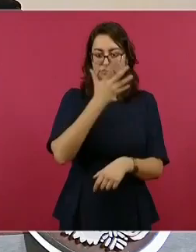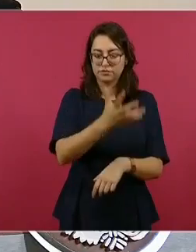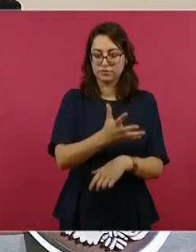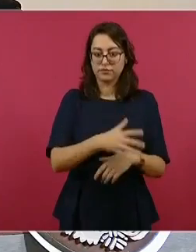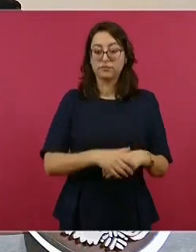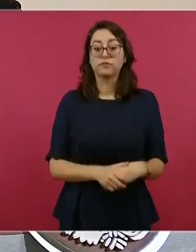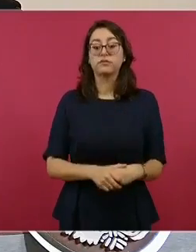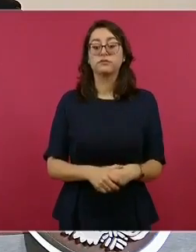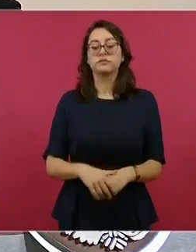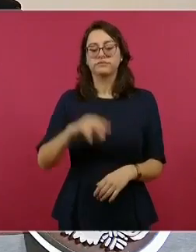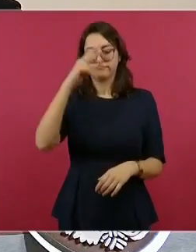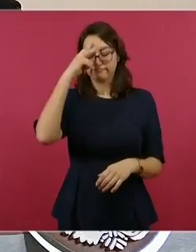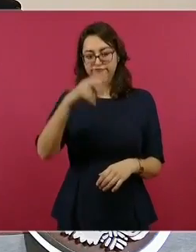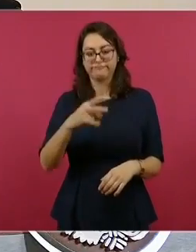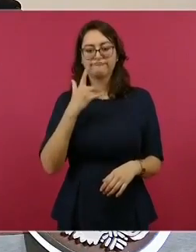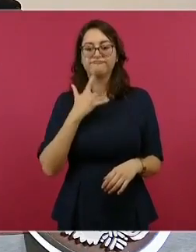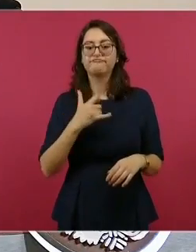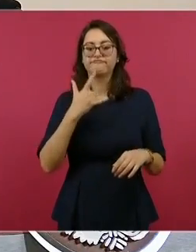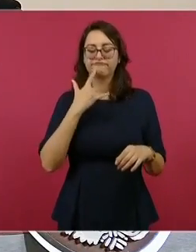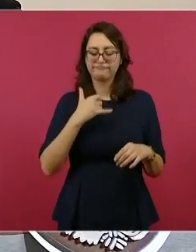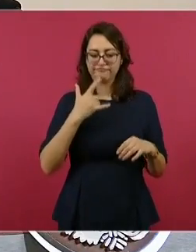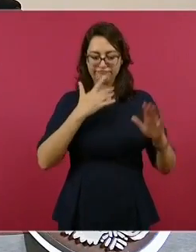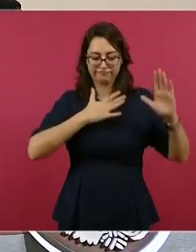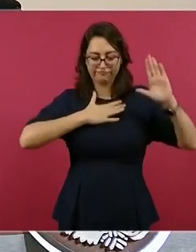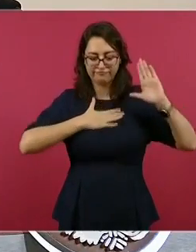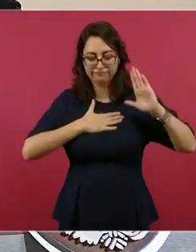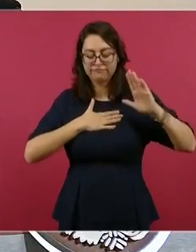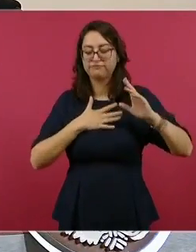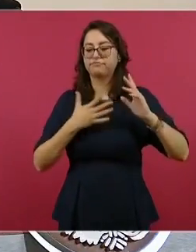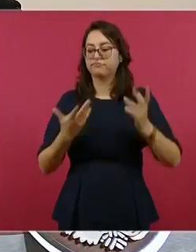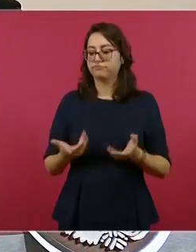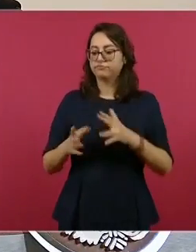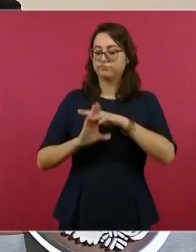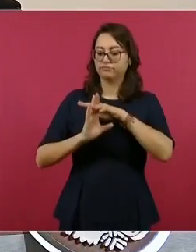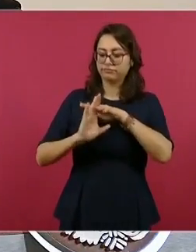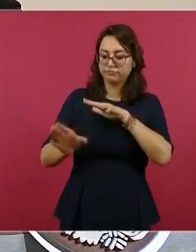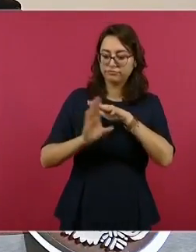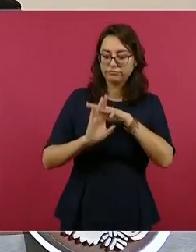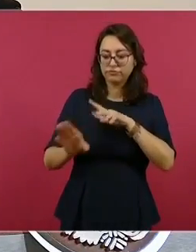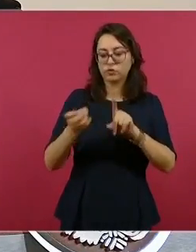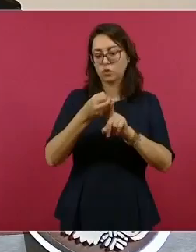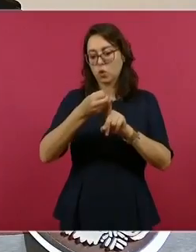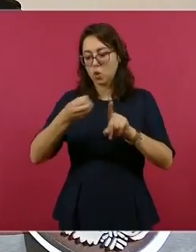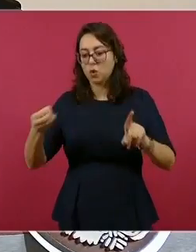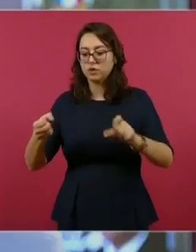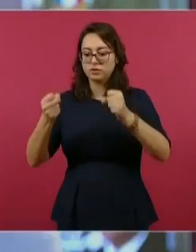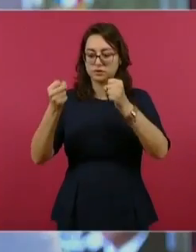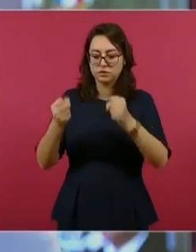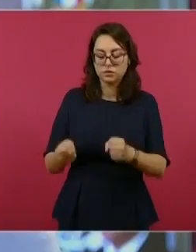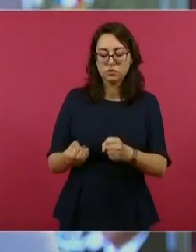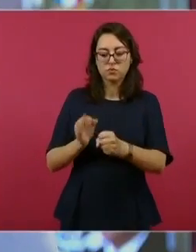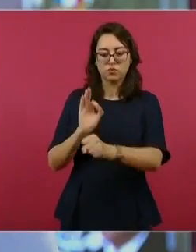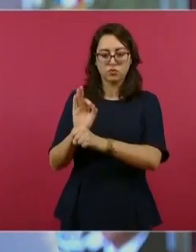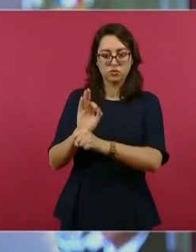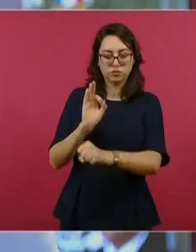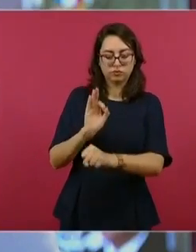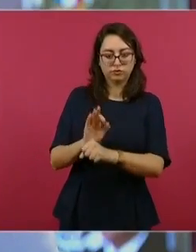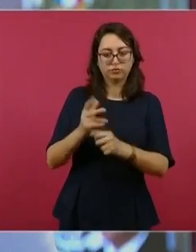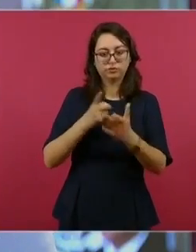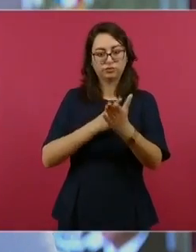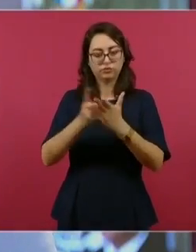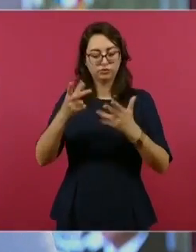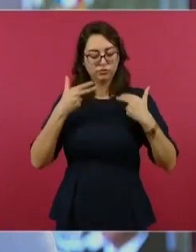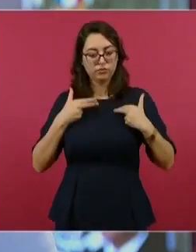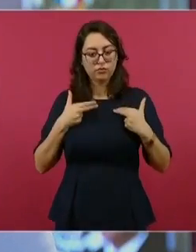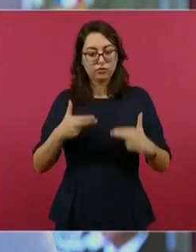acciones que favorezcan la migración ordenada, segura, regulada y humana. Y